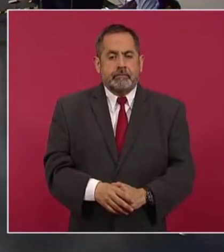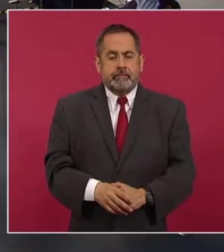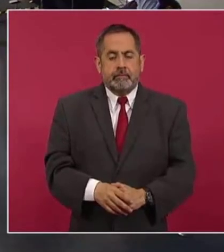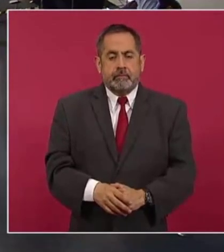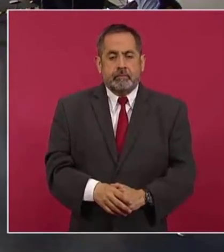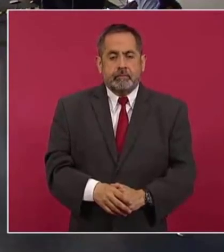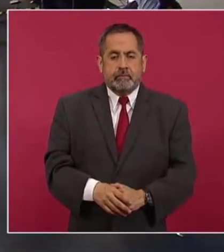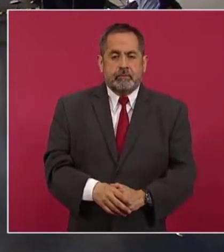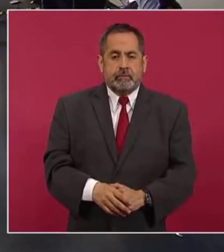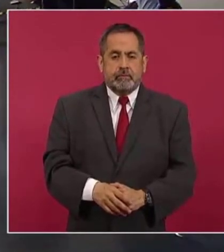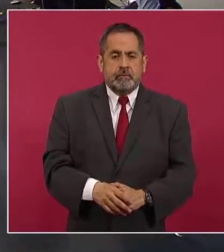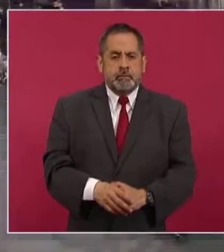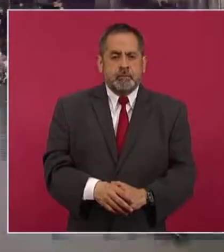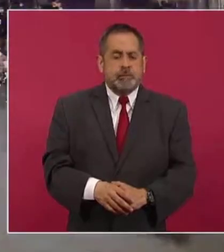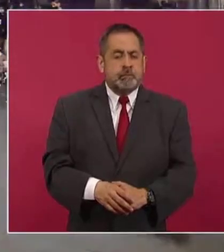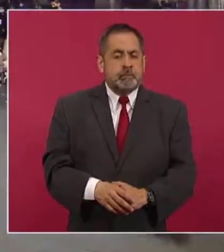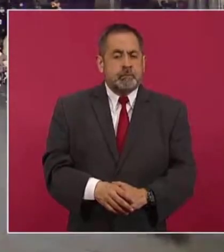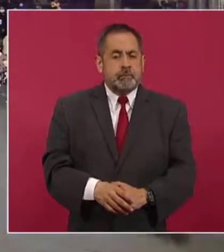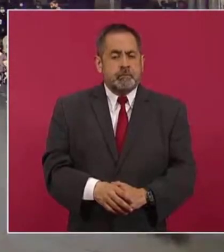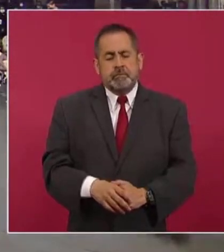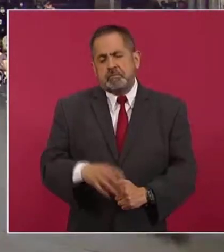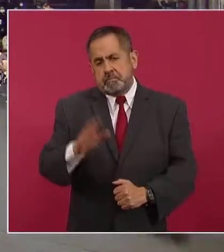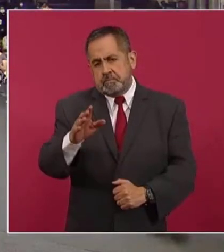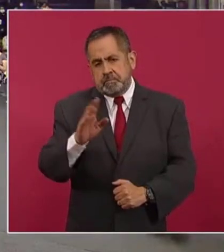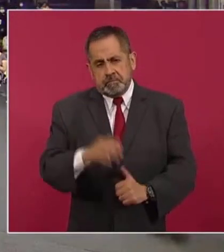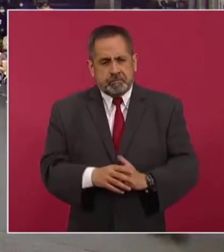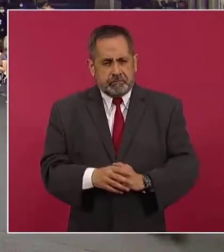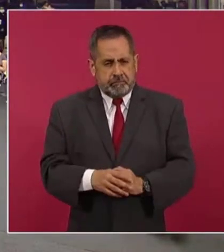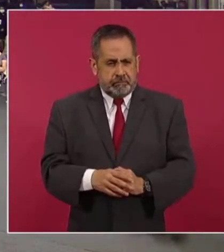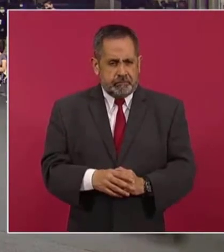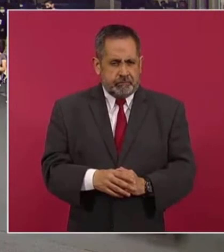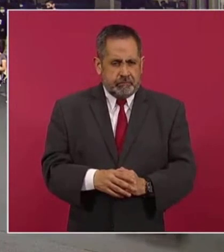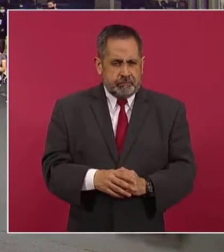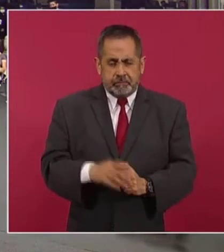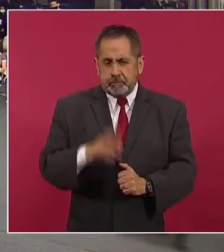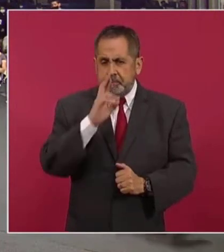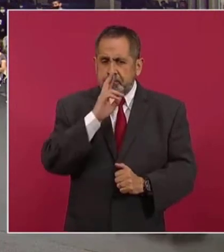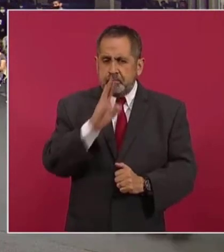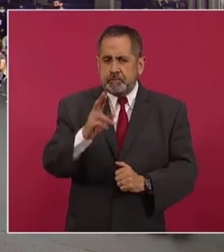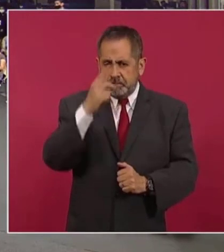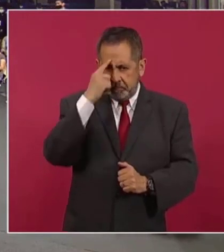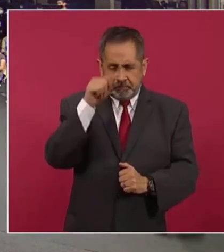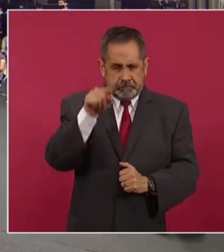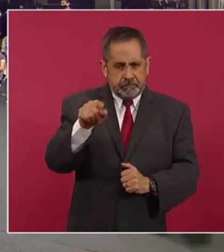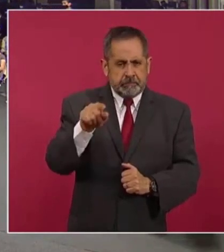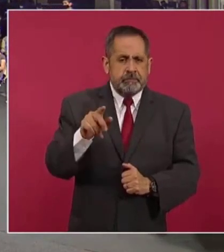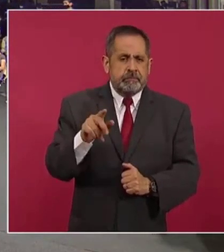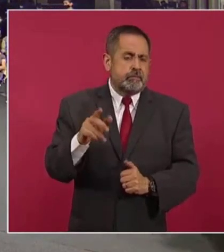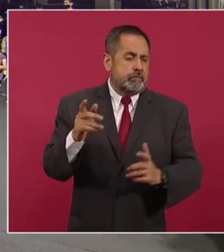Sería bueno que, para contestar tu pregunta,